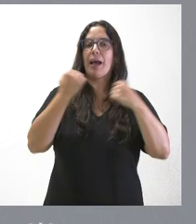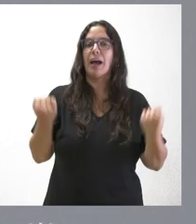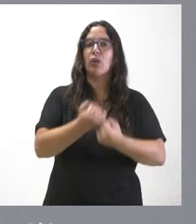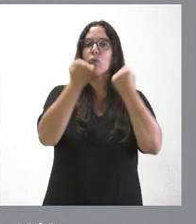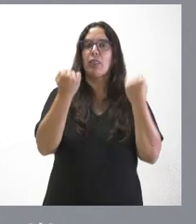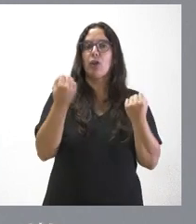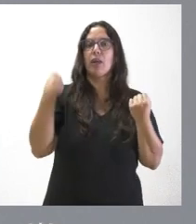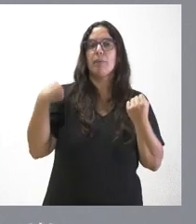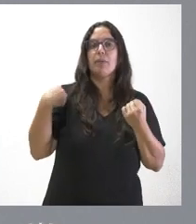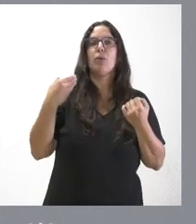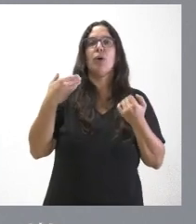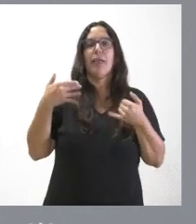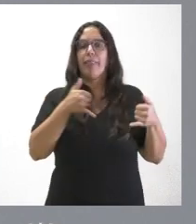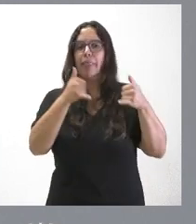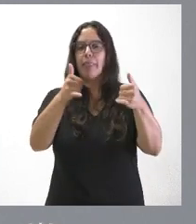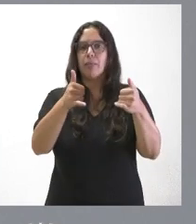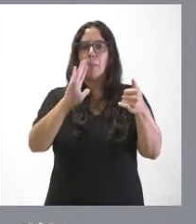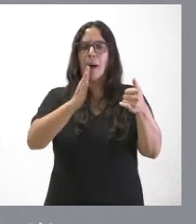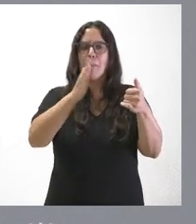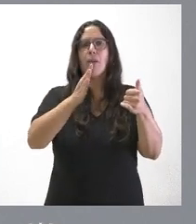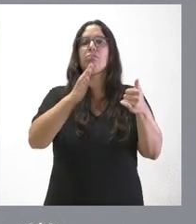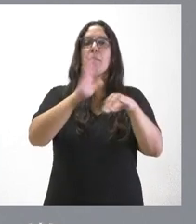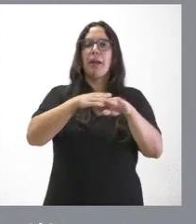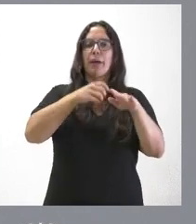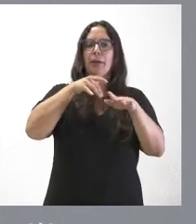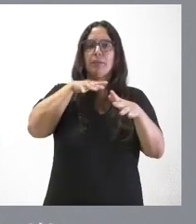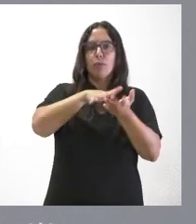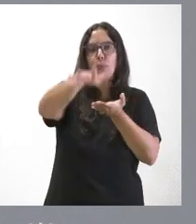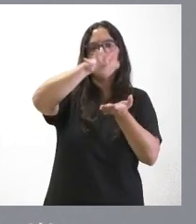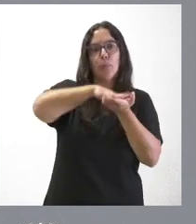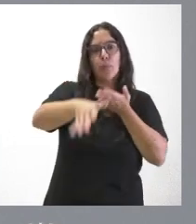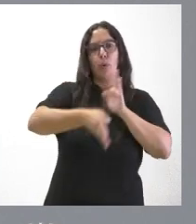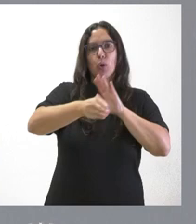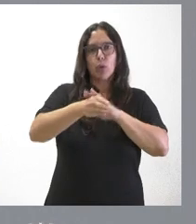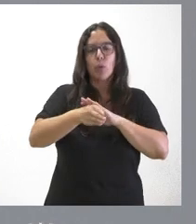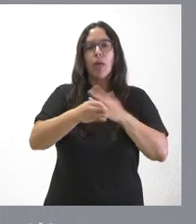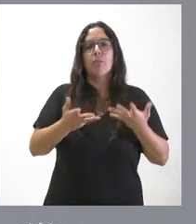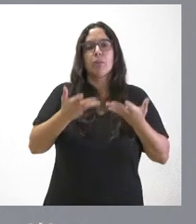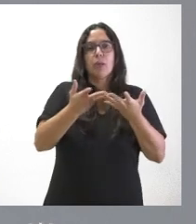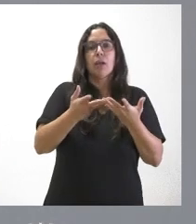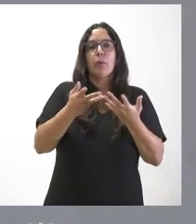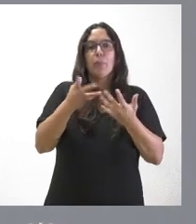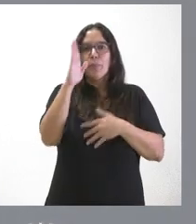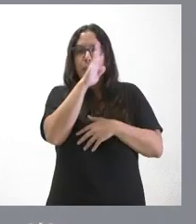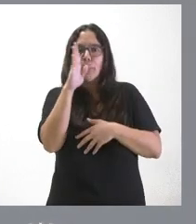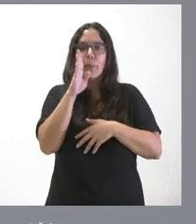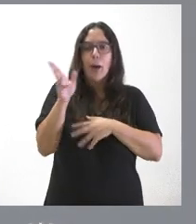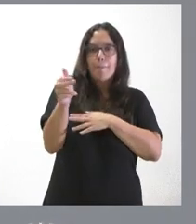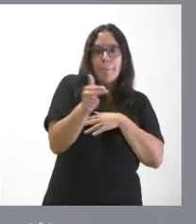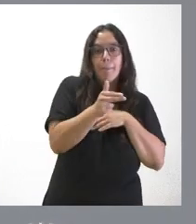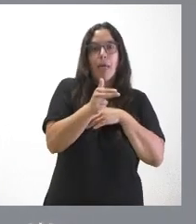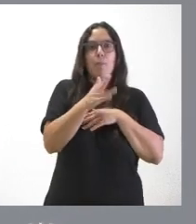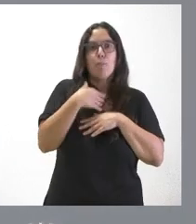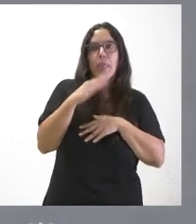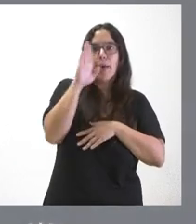tramos de revela degradados, con el fin de favorecer la continuidad fluvial, incrementando la disponibilidad de refugios para esta importante